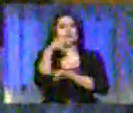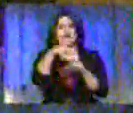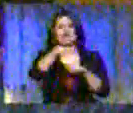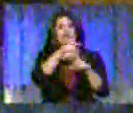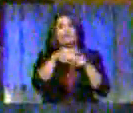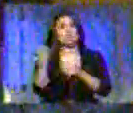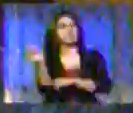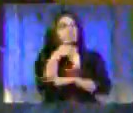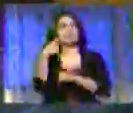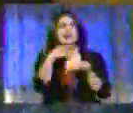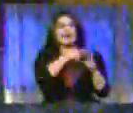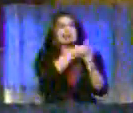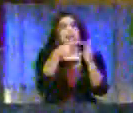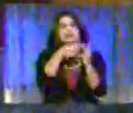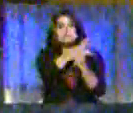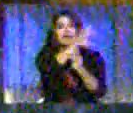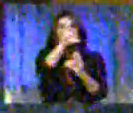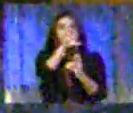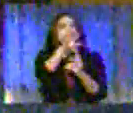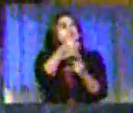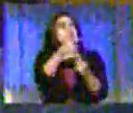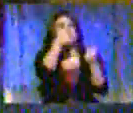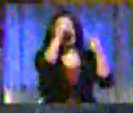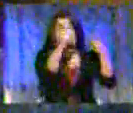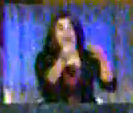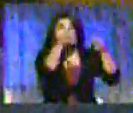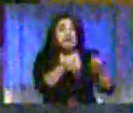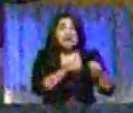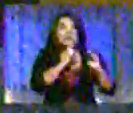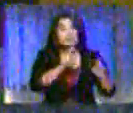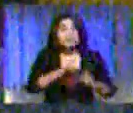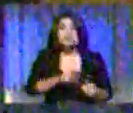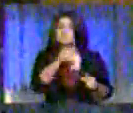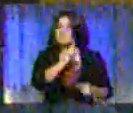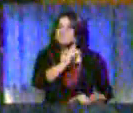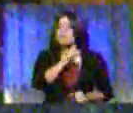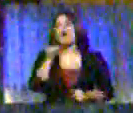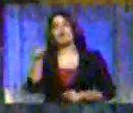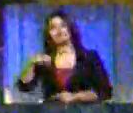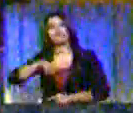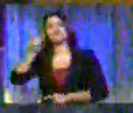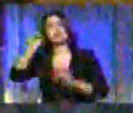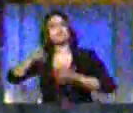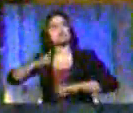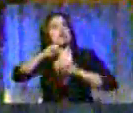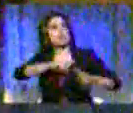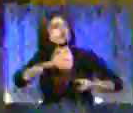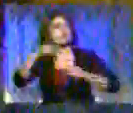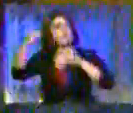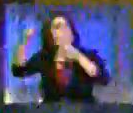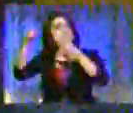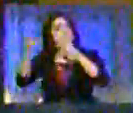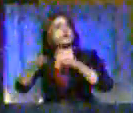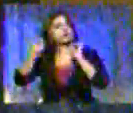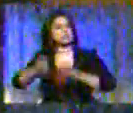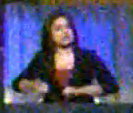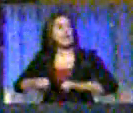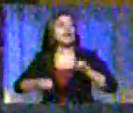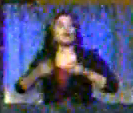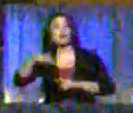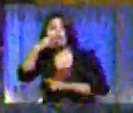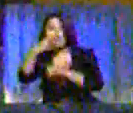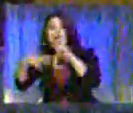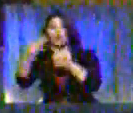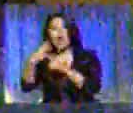Alianza y puedo demostrar, de acuerdo por acuerdo, como Venezuela ha avanzado en cuatro años, más que todos ellos en 20 años.